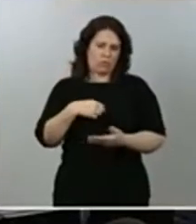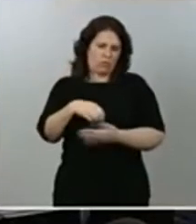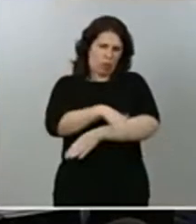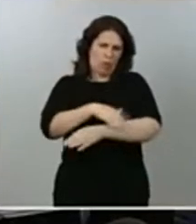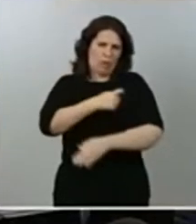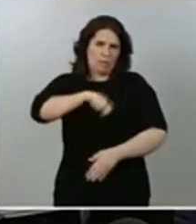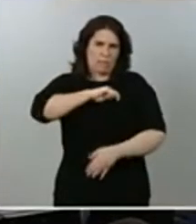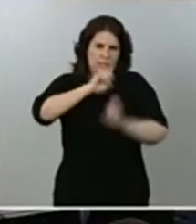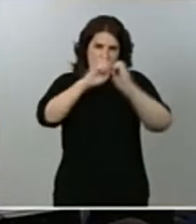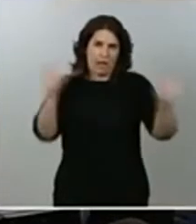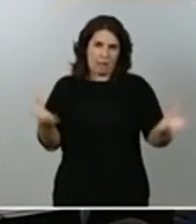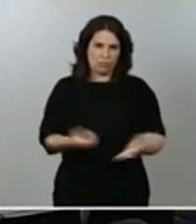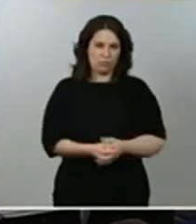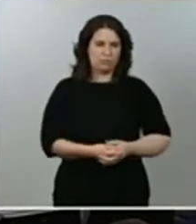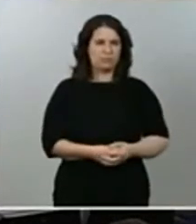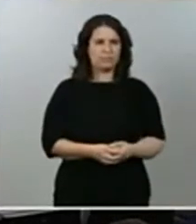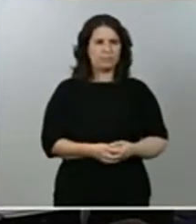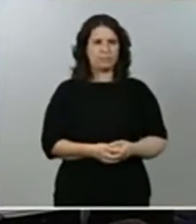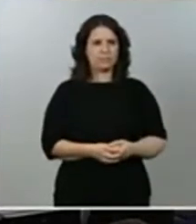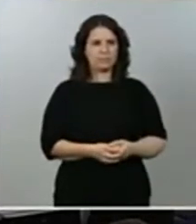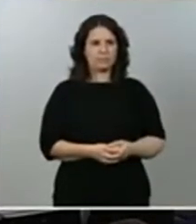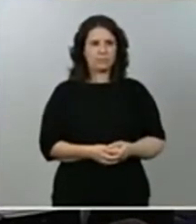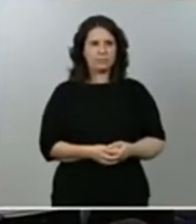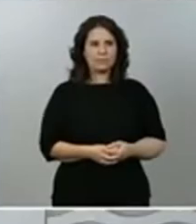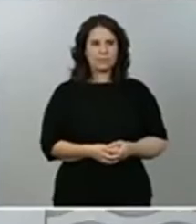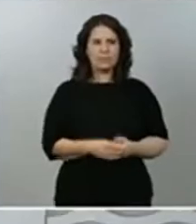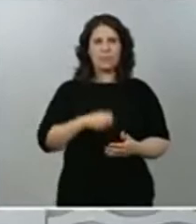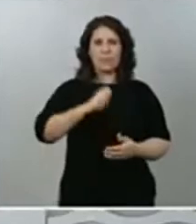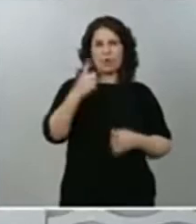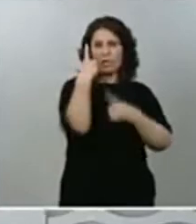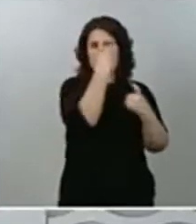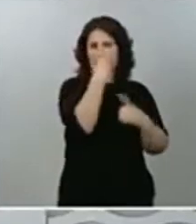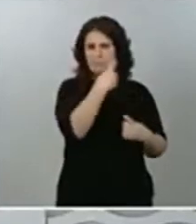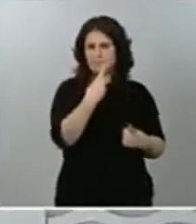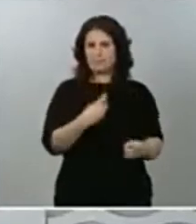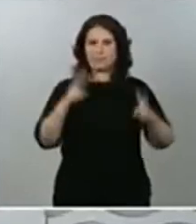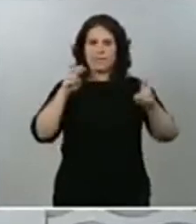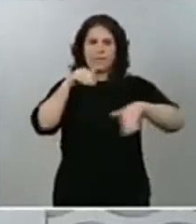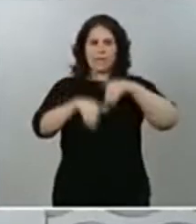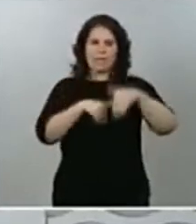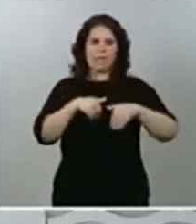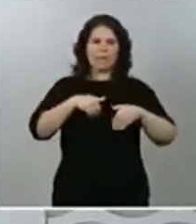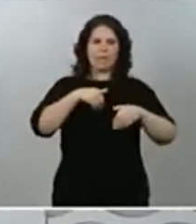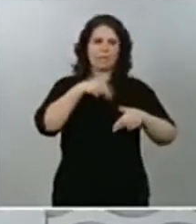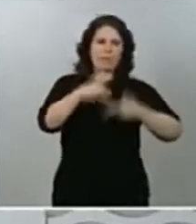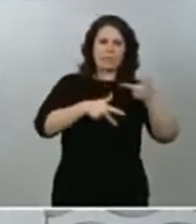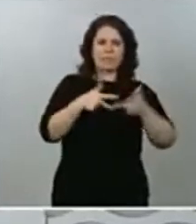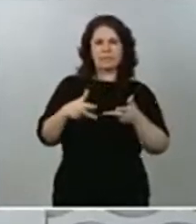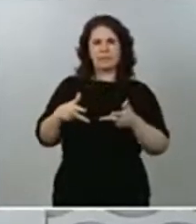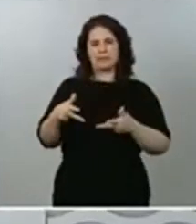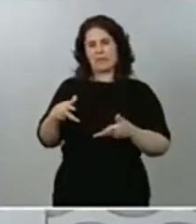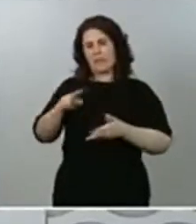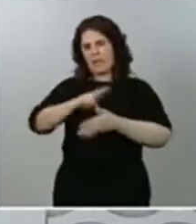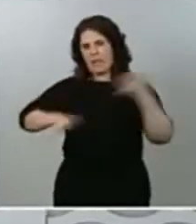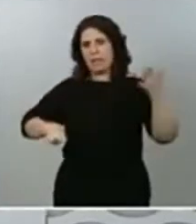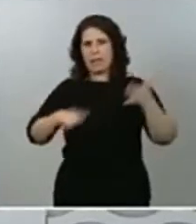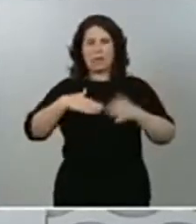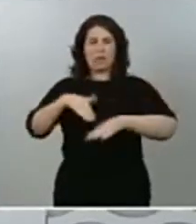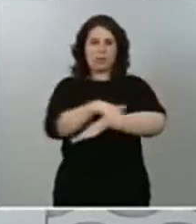En relación con las otras cuestiones y respecto a las elecciones vascas y gallegas, saben que desde el Consejo de Ministros no valoramos